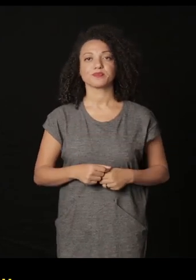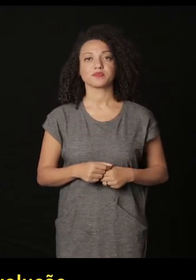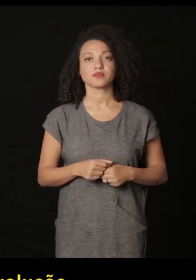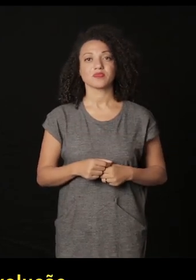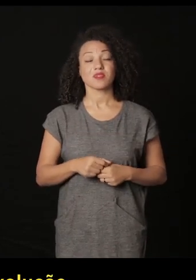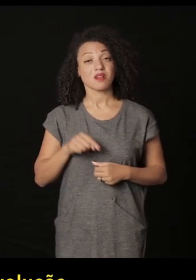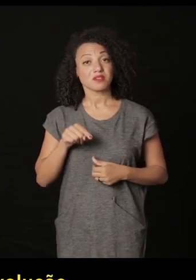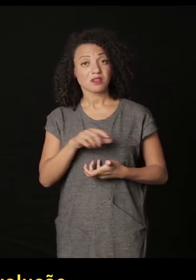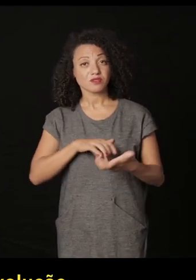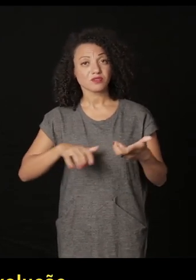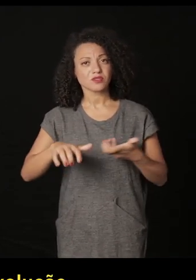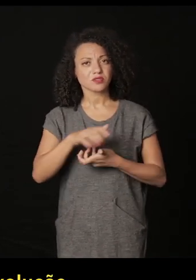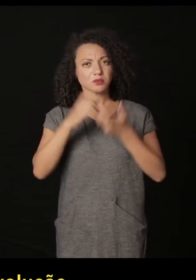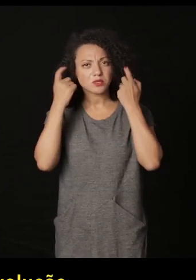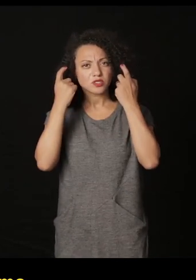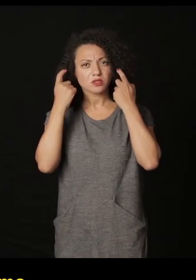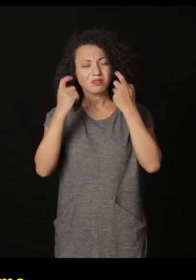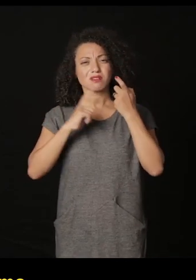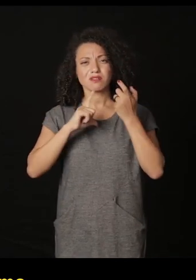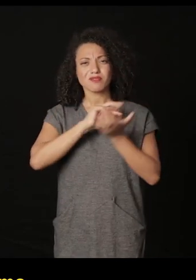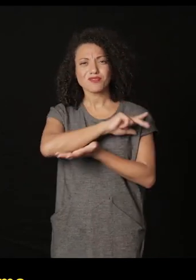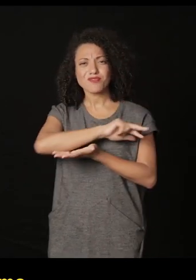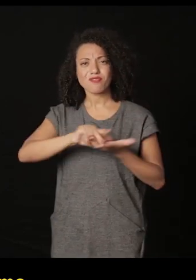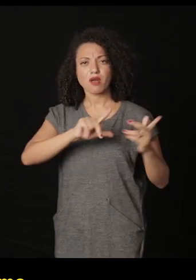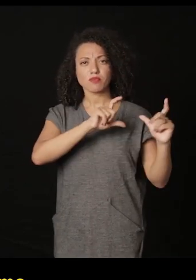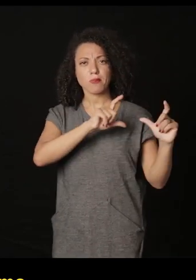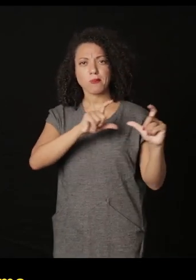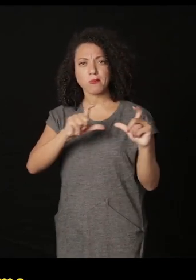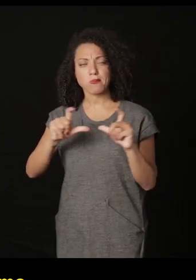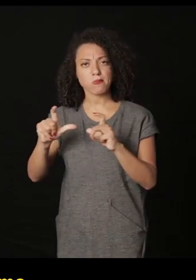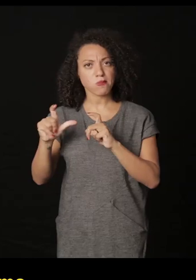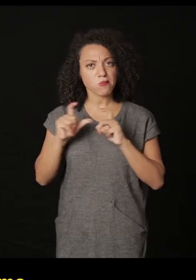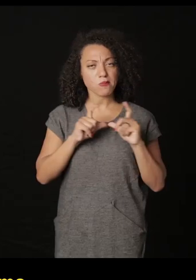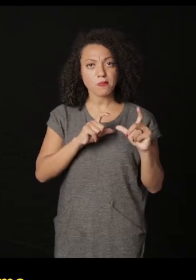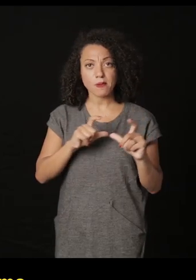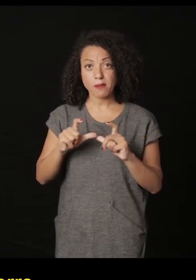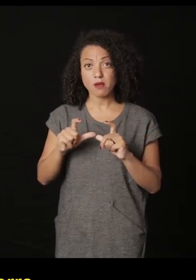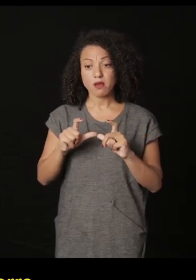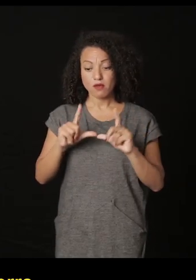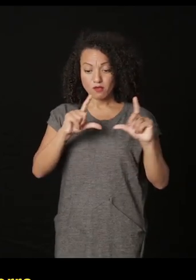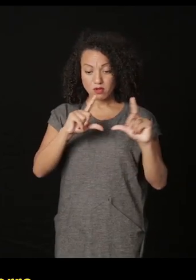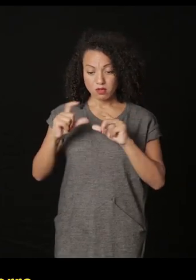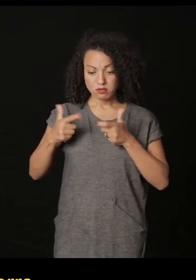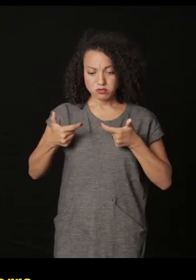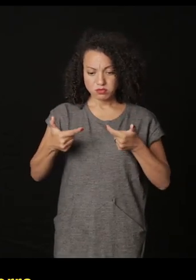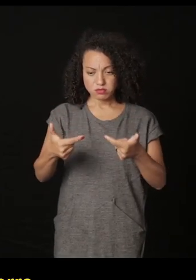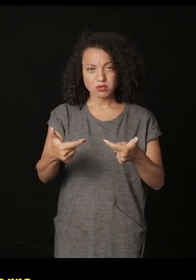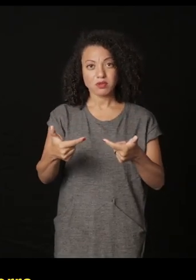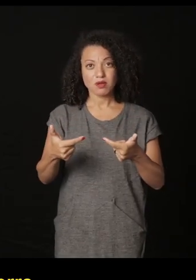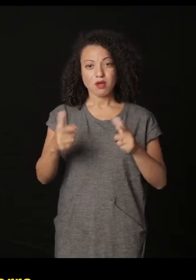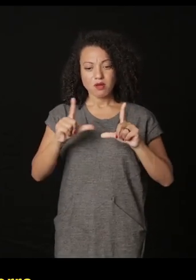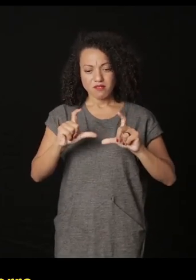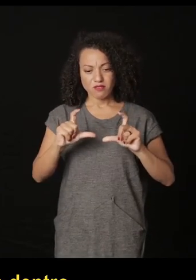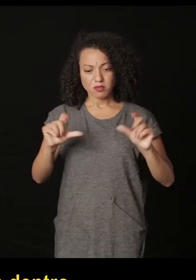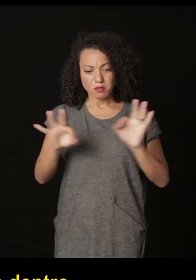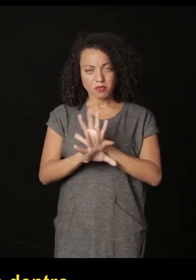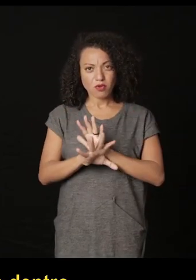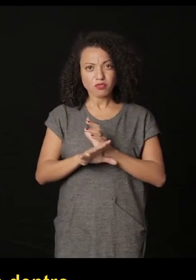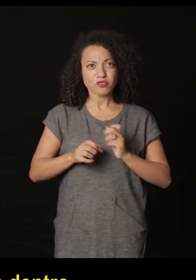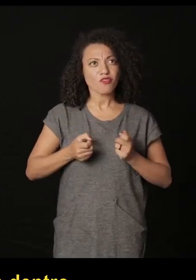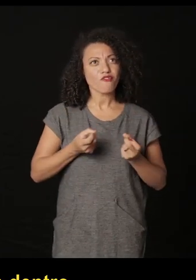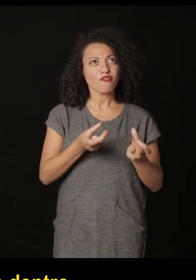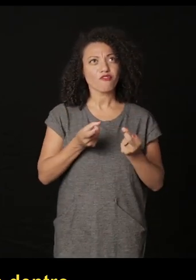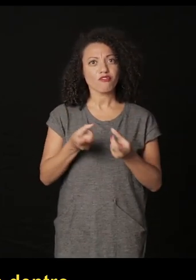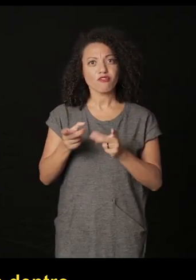en México, la forma en que se mostró la revolución. La revolución mexicana fue una de las más fotografadas, la origen de la fotografía de la guerra, de la